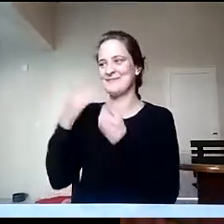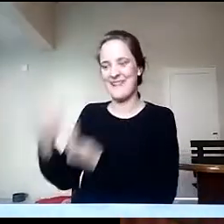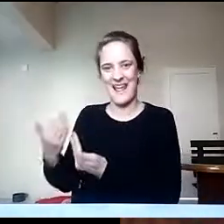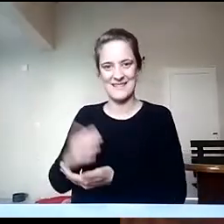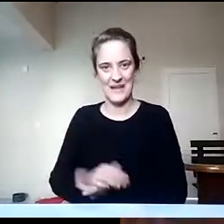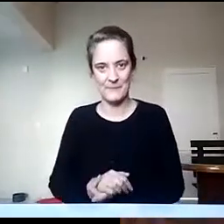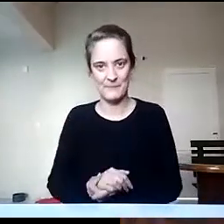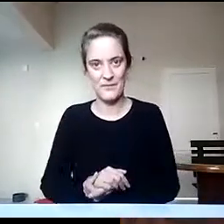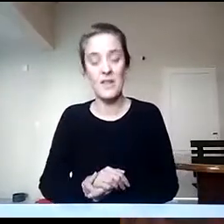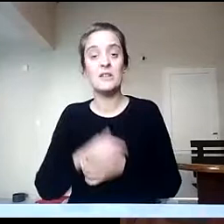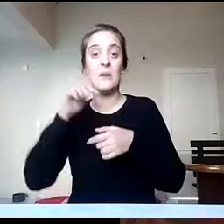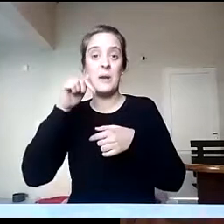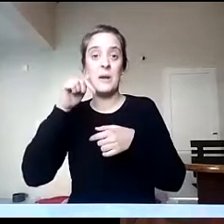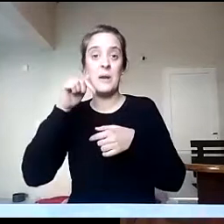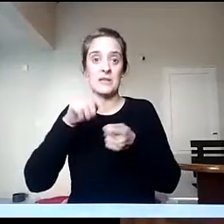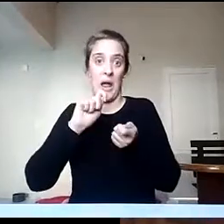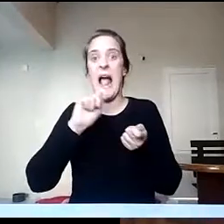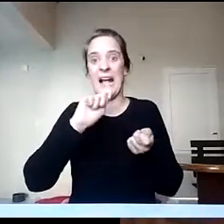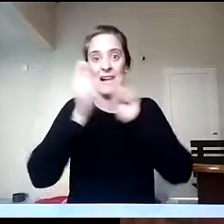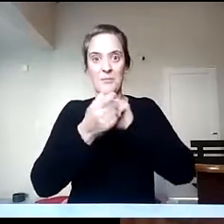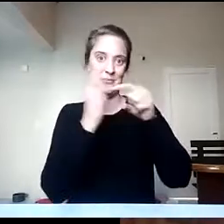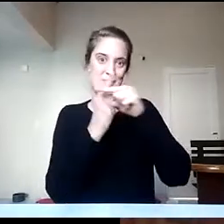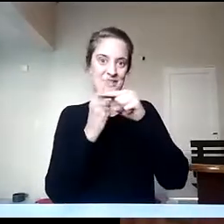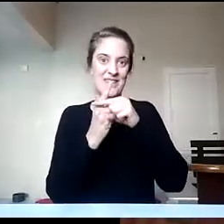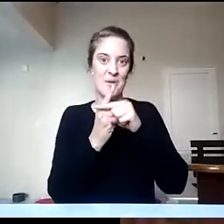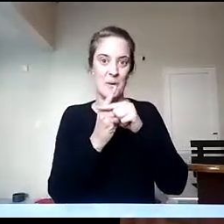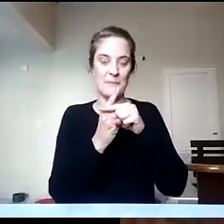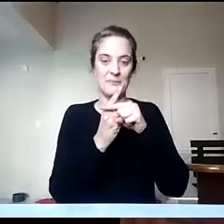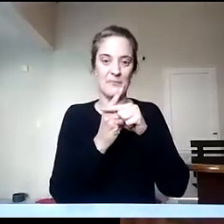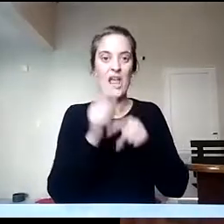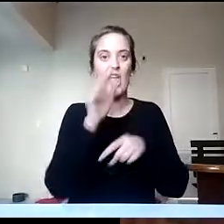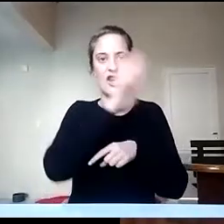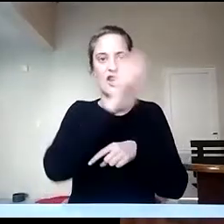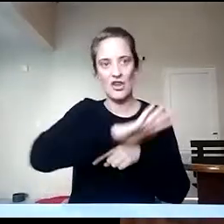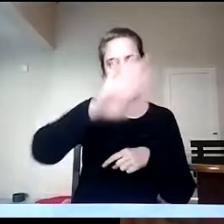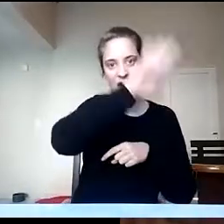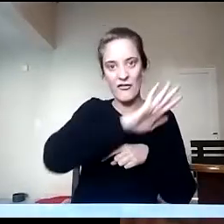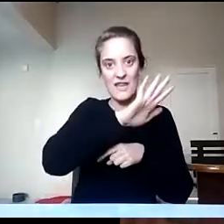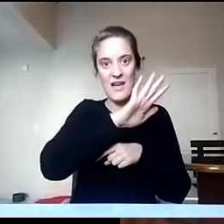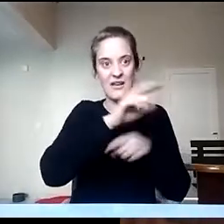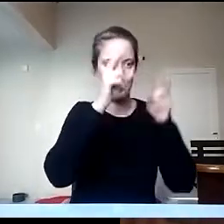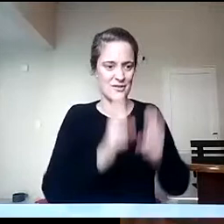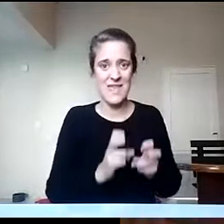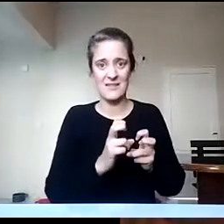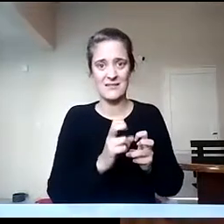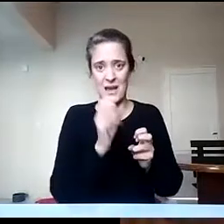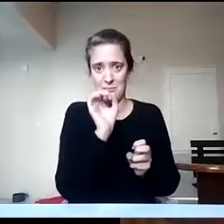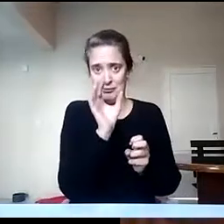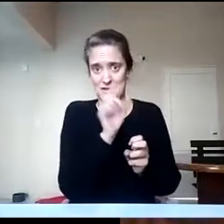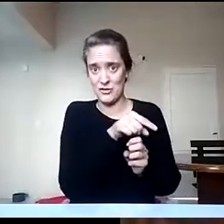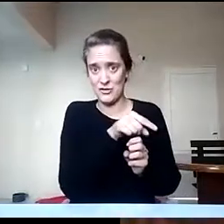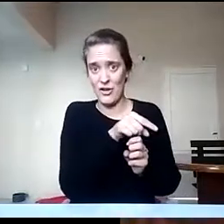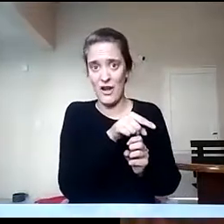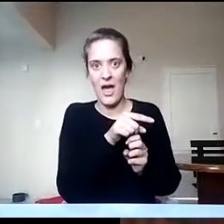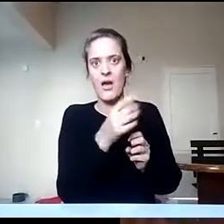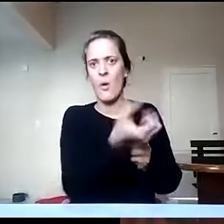y que la geografía más allá de la docencia, en sí, como ciencia, ofrece todas estas oportunidades